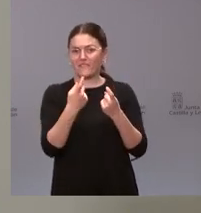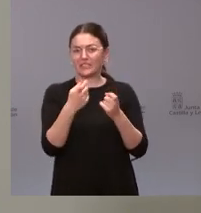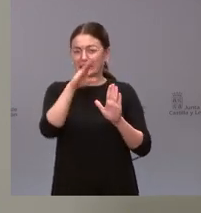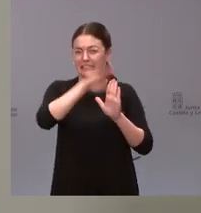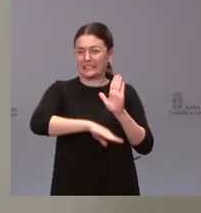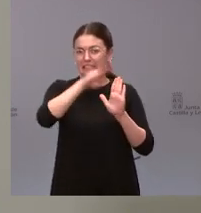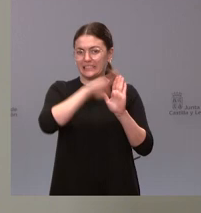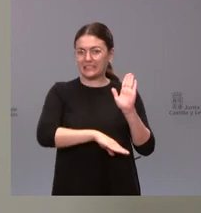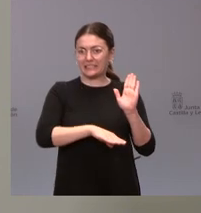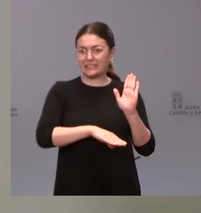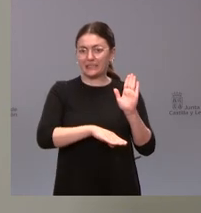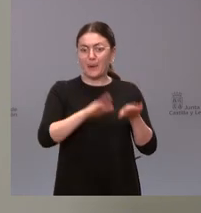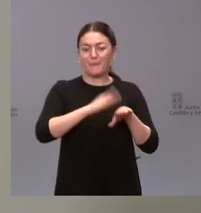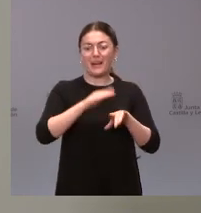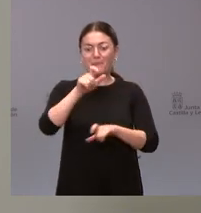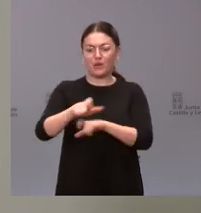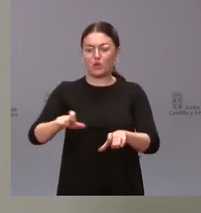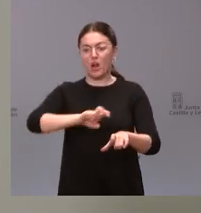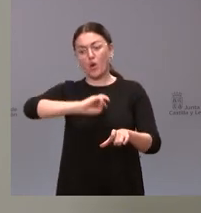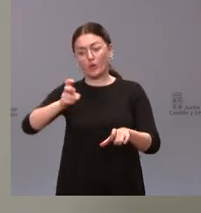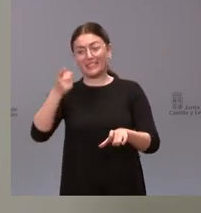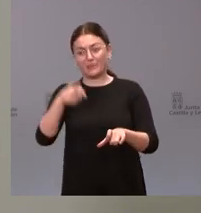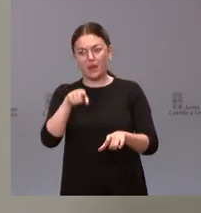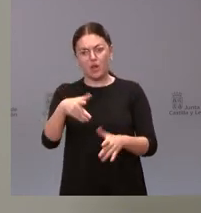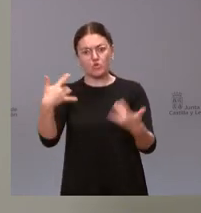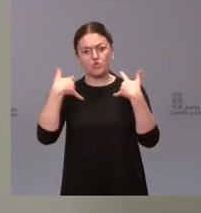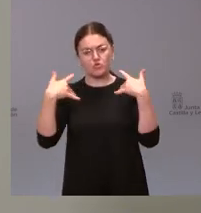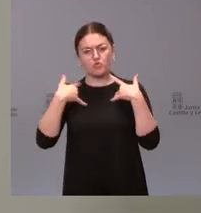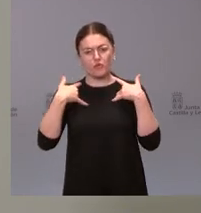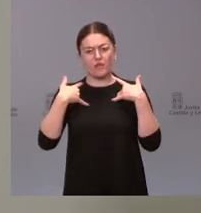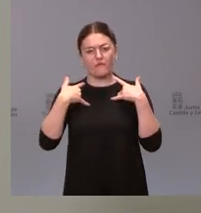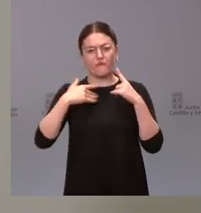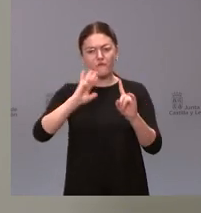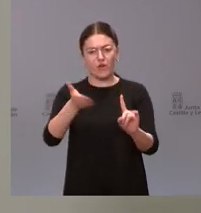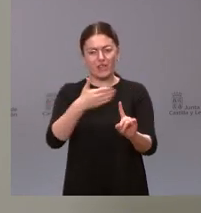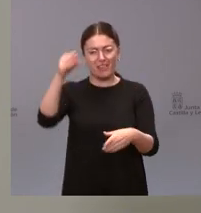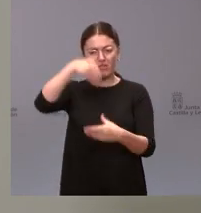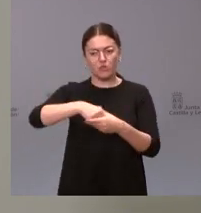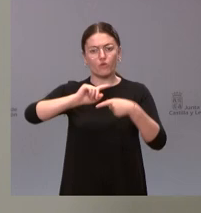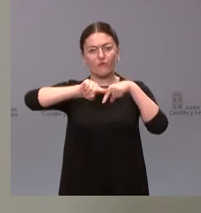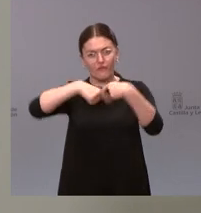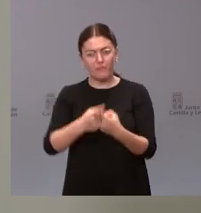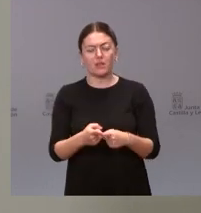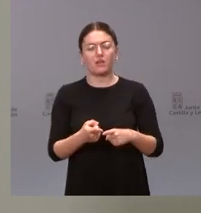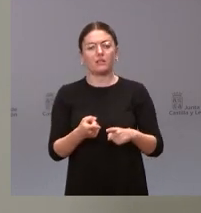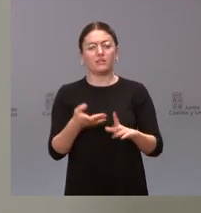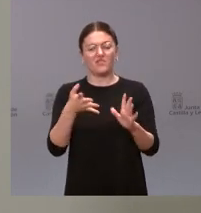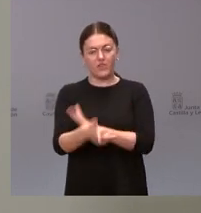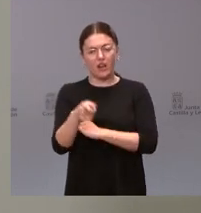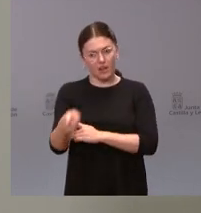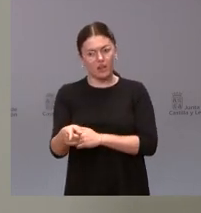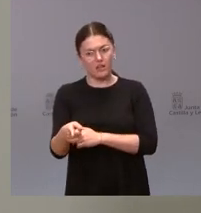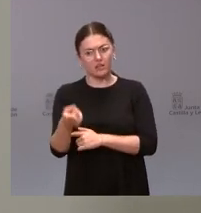sobre otras personas que son objeto de violencia en el ámbito familiar y que también pues merecen